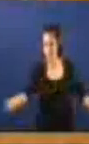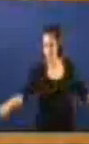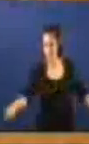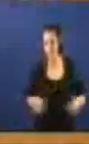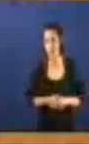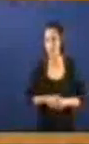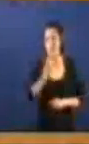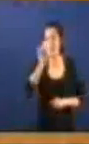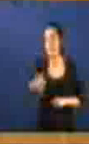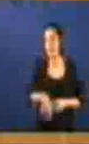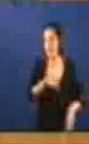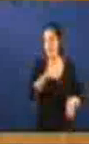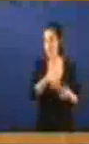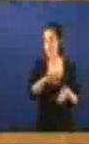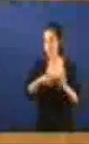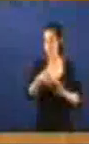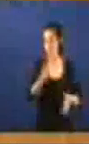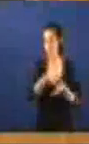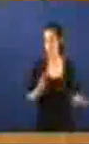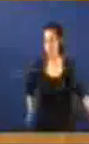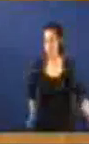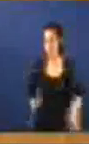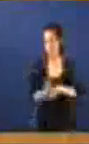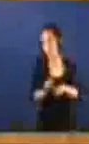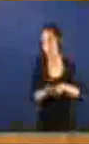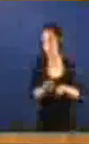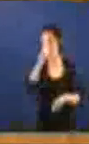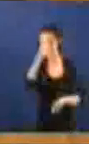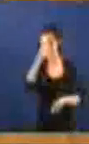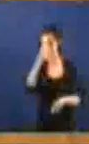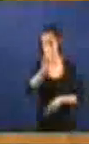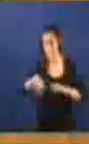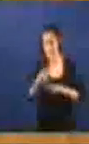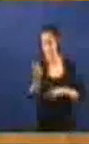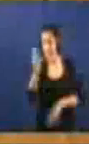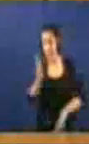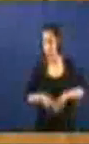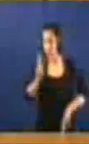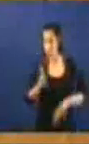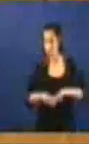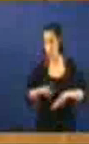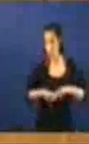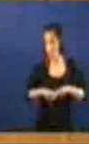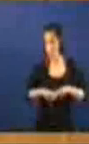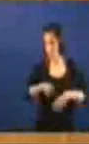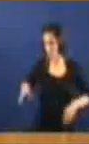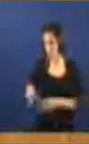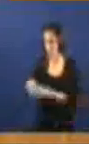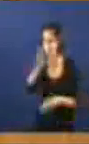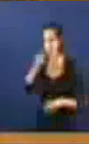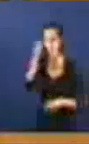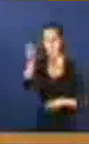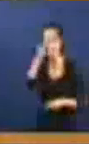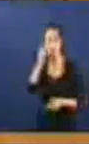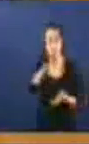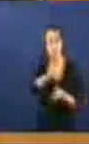Incluso aqueles Que Financiaban Ocultamente E en dinheiro negro Partidos E cadros de partidos Que agora se está descubrindo Que estaban